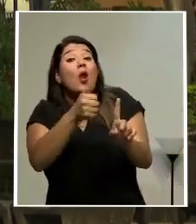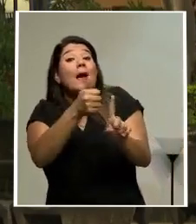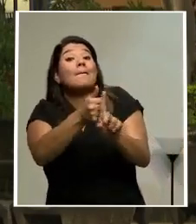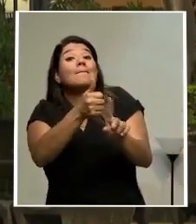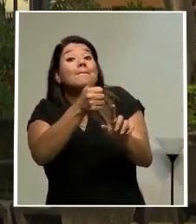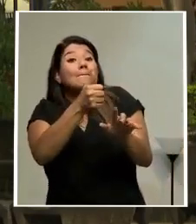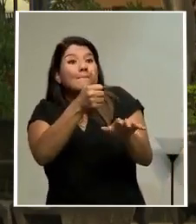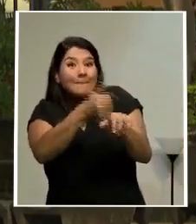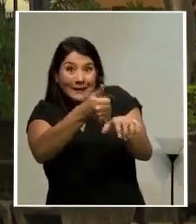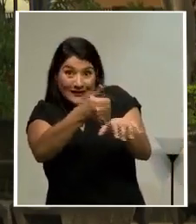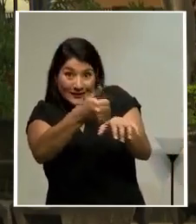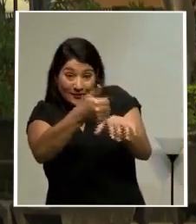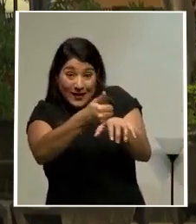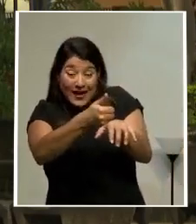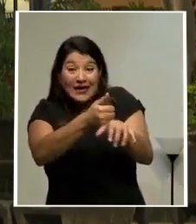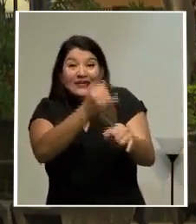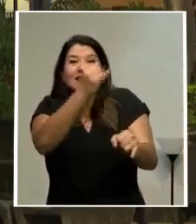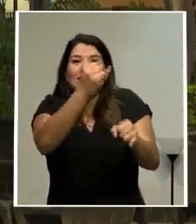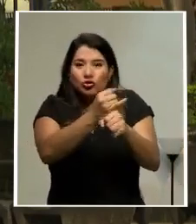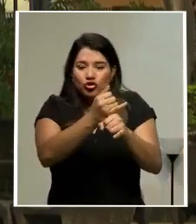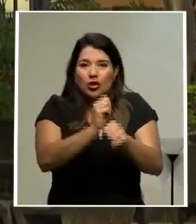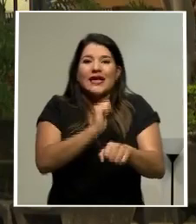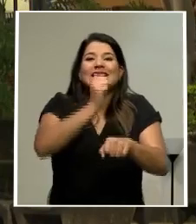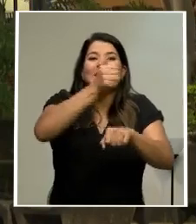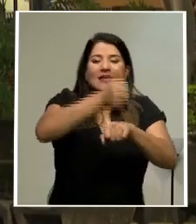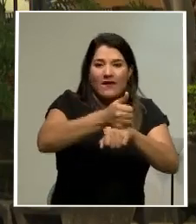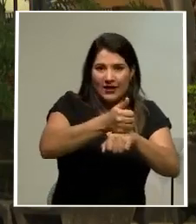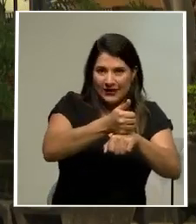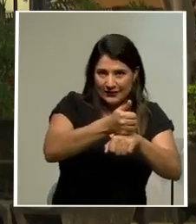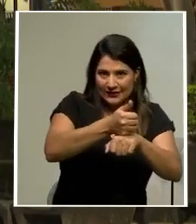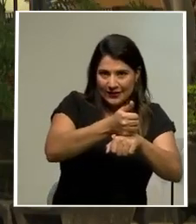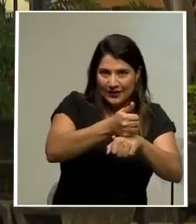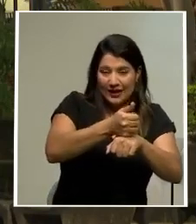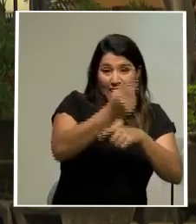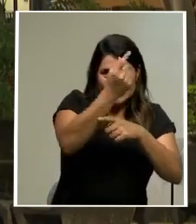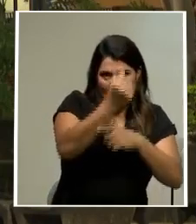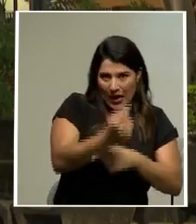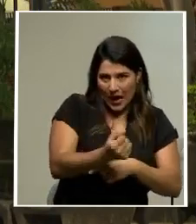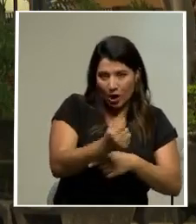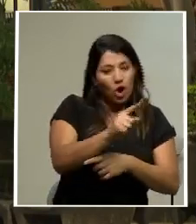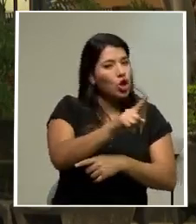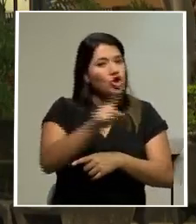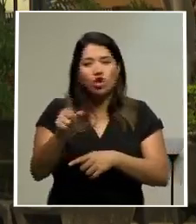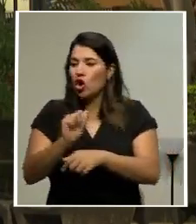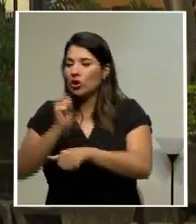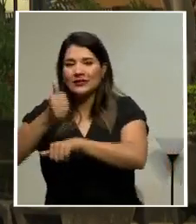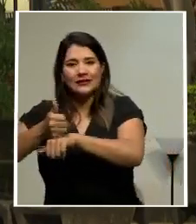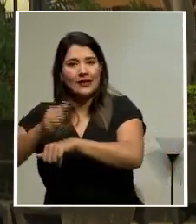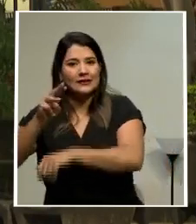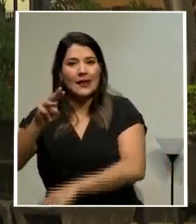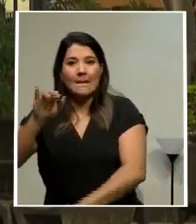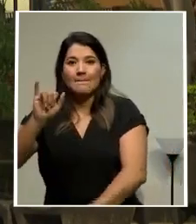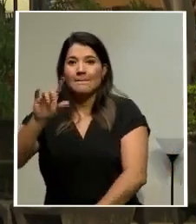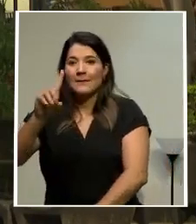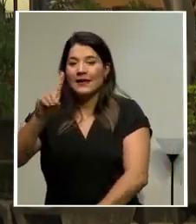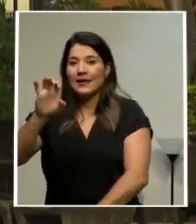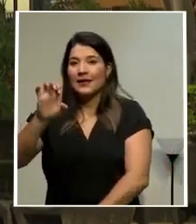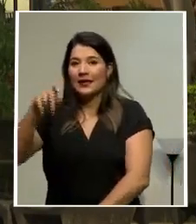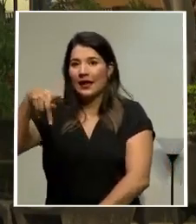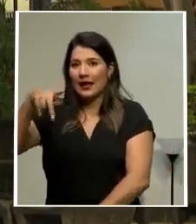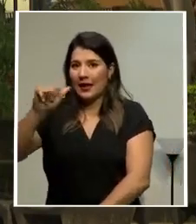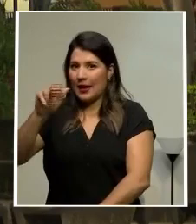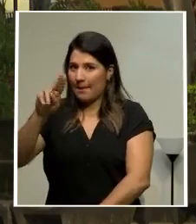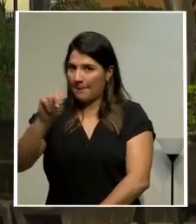en ese juego y no el middle plan, como si estará fungiendo en el resto del salario público. Así